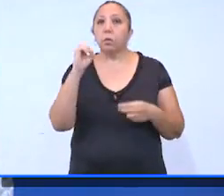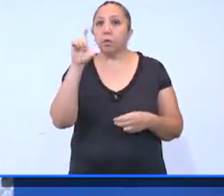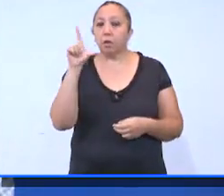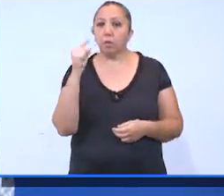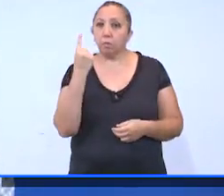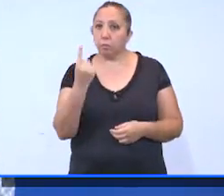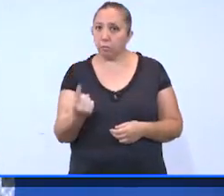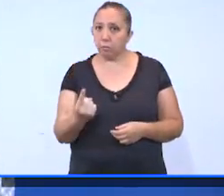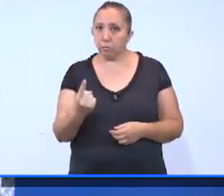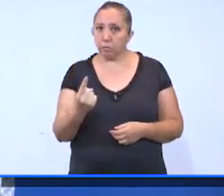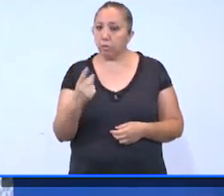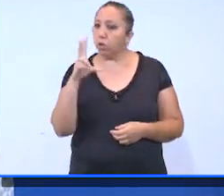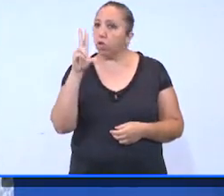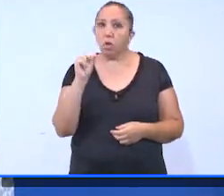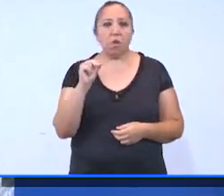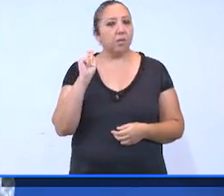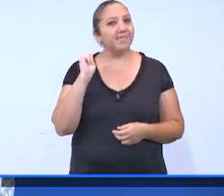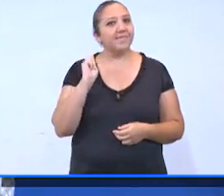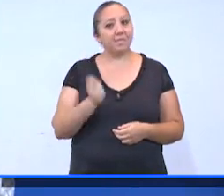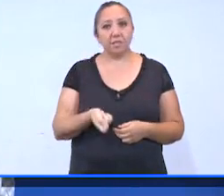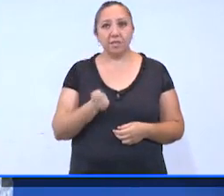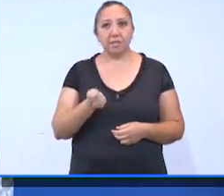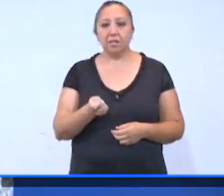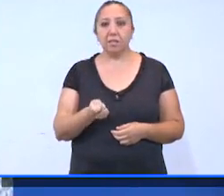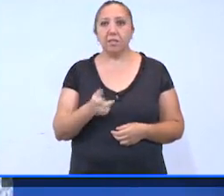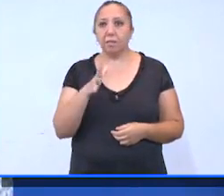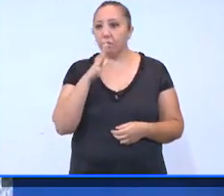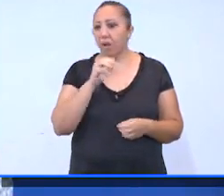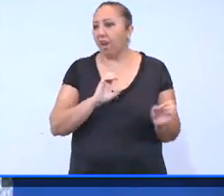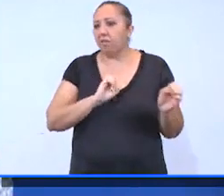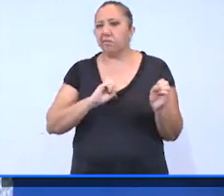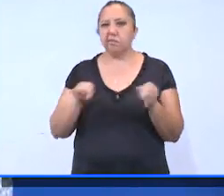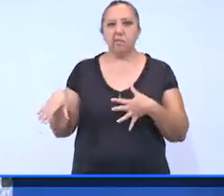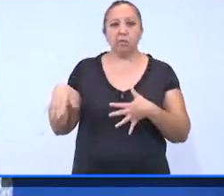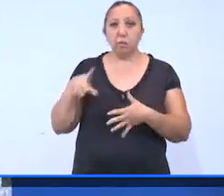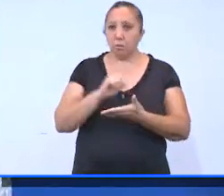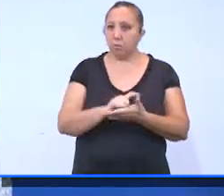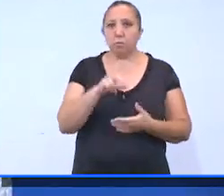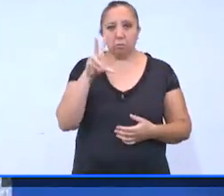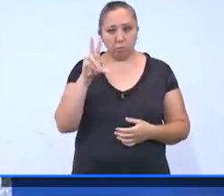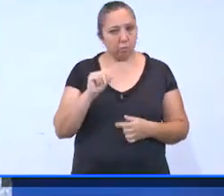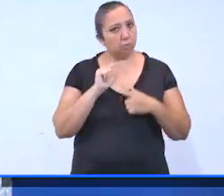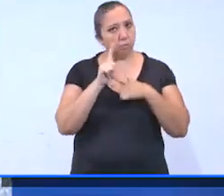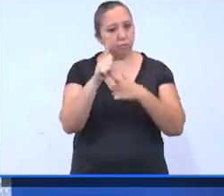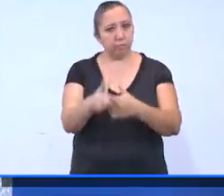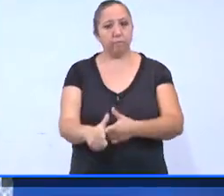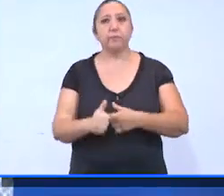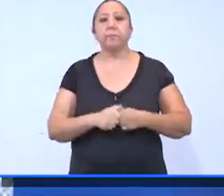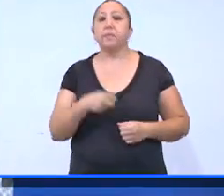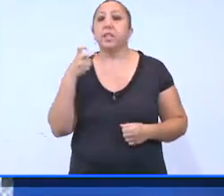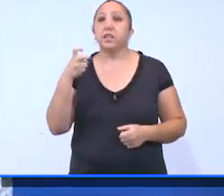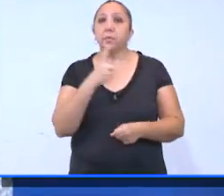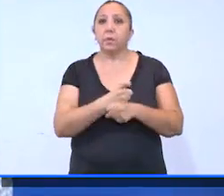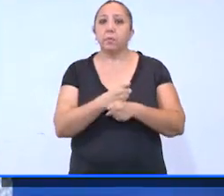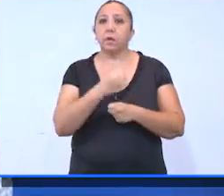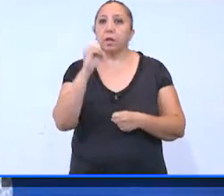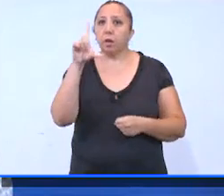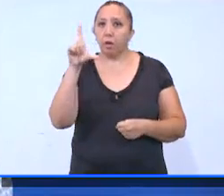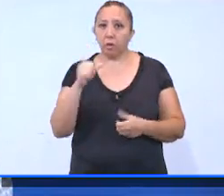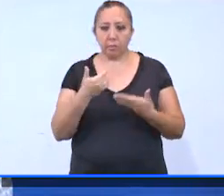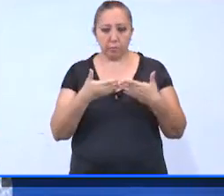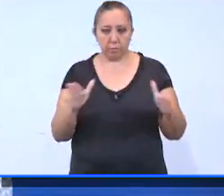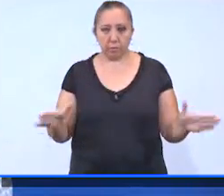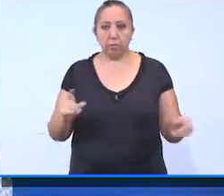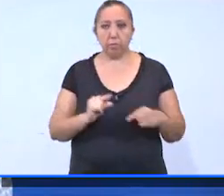no significa que podemos relajar las medidas de higiene y prevención. En esta primera ola de reapertura